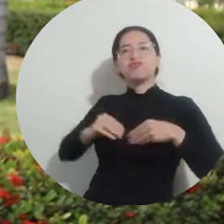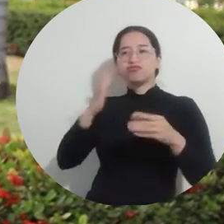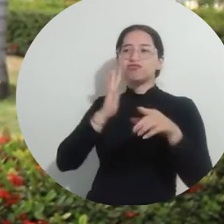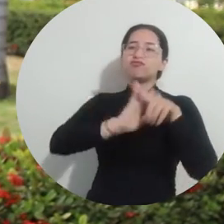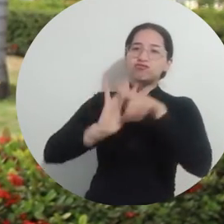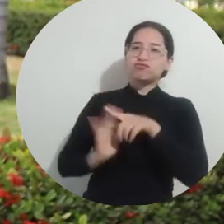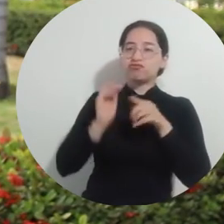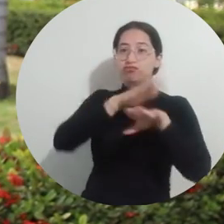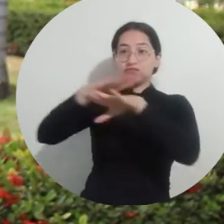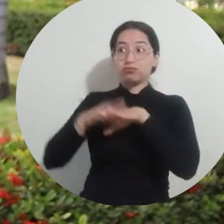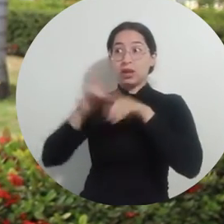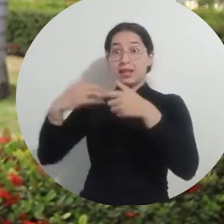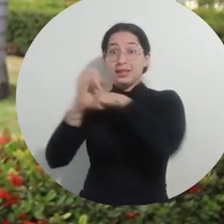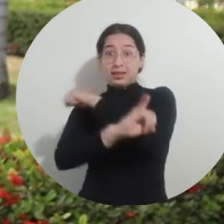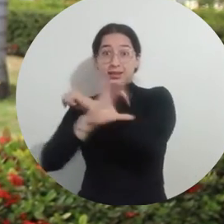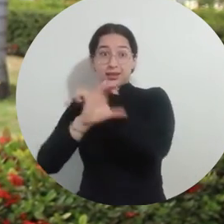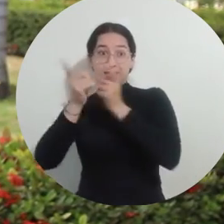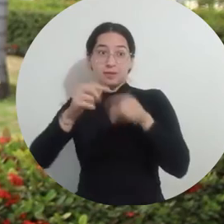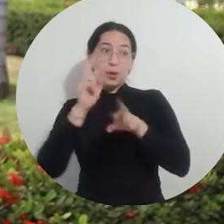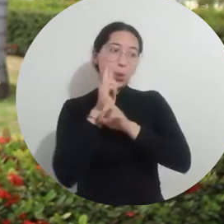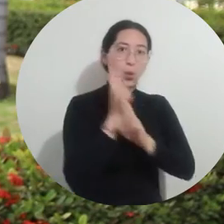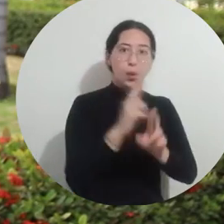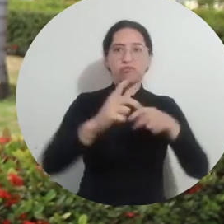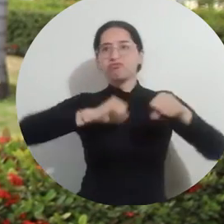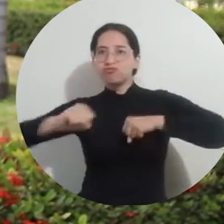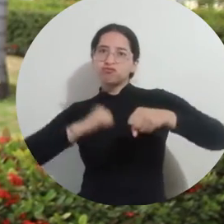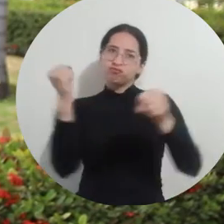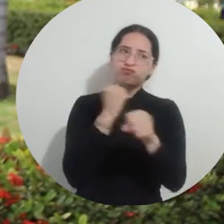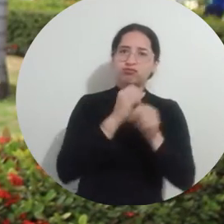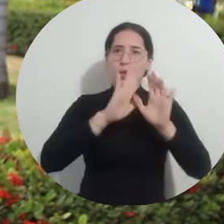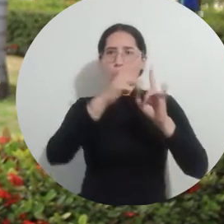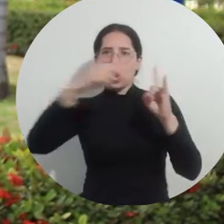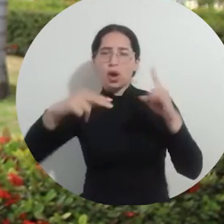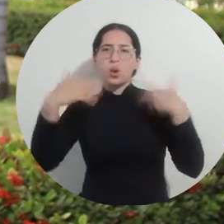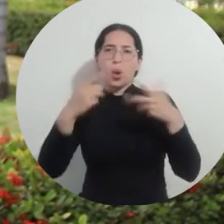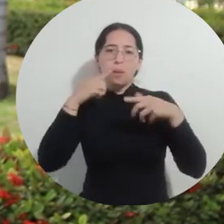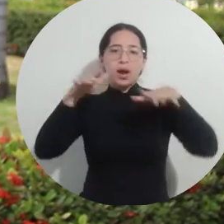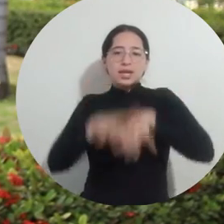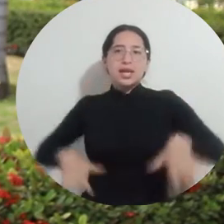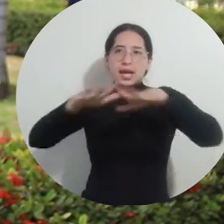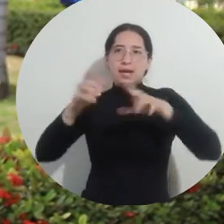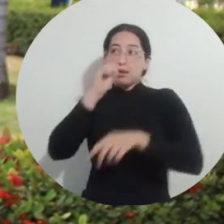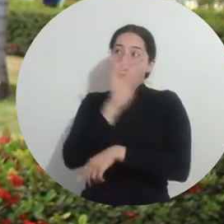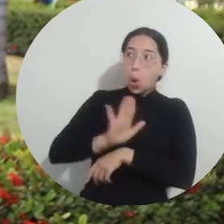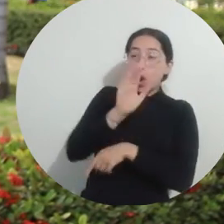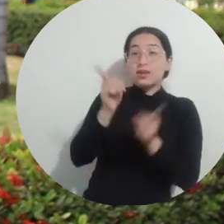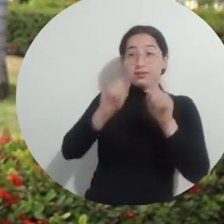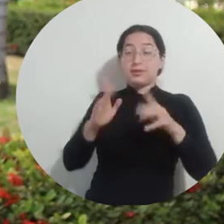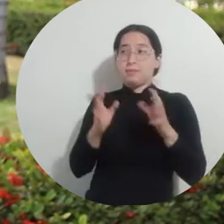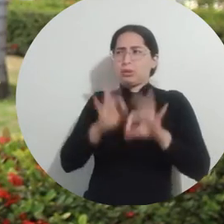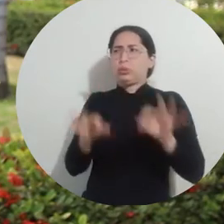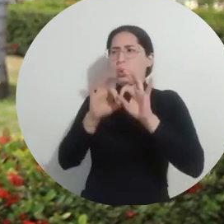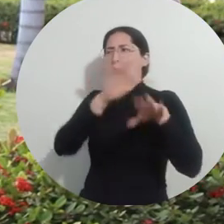la credibilidad que tiene la Universidad de Magdalena a nivel regional, a nivel nacional, puesto que nos brinda todas esas garantías de poder